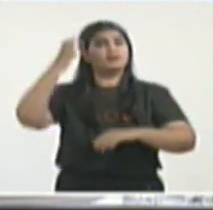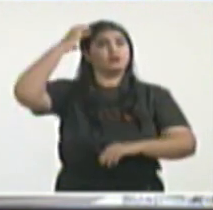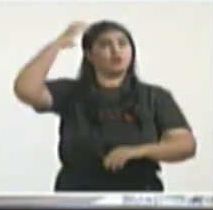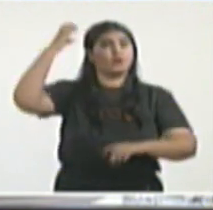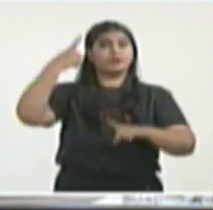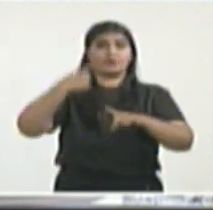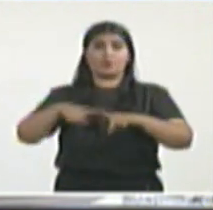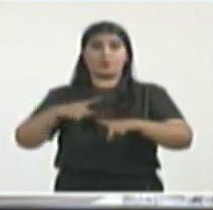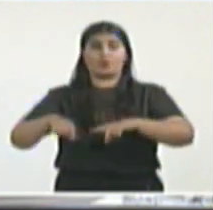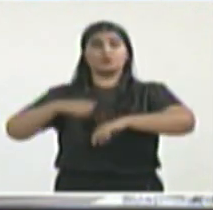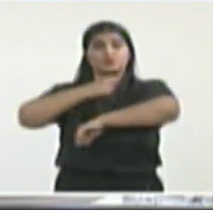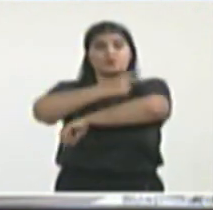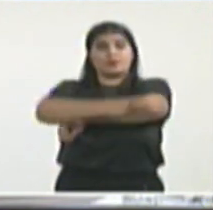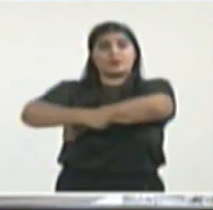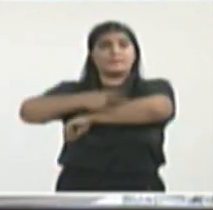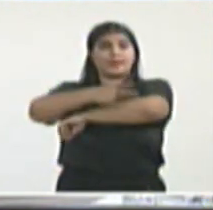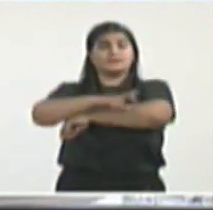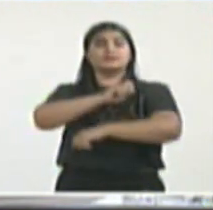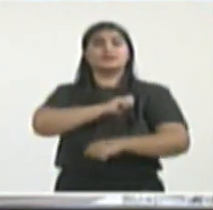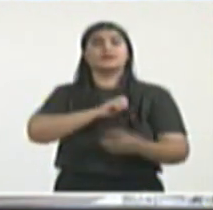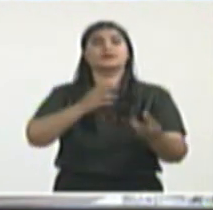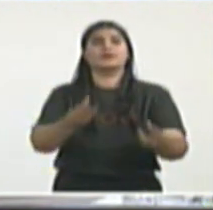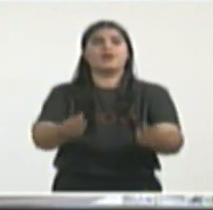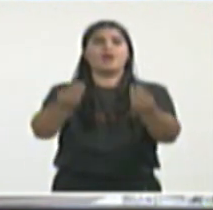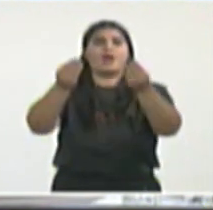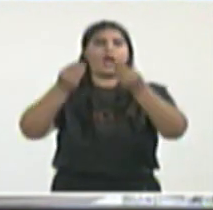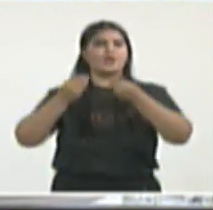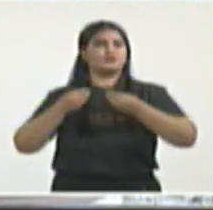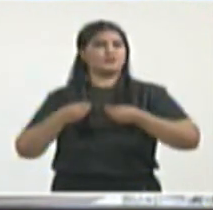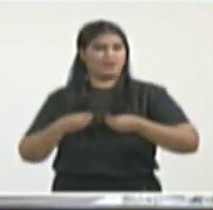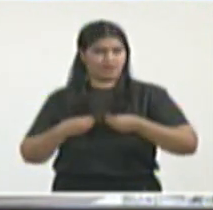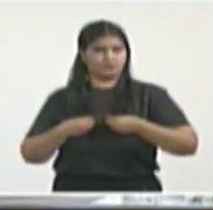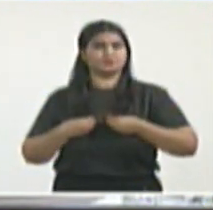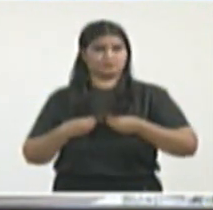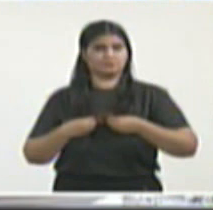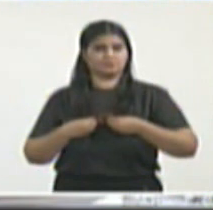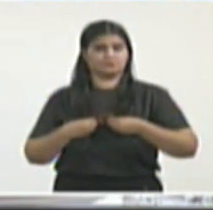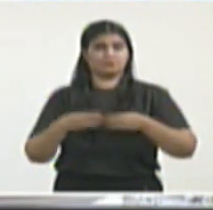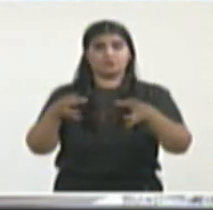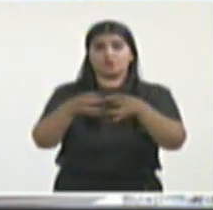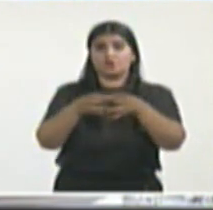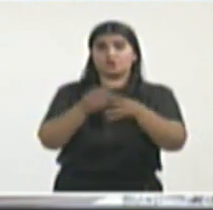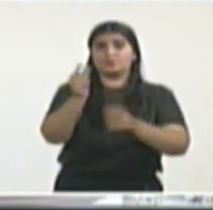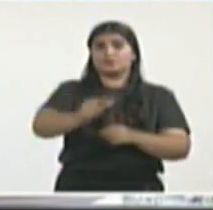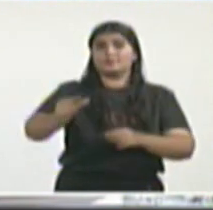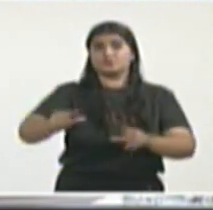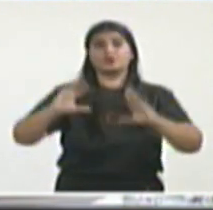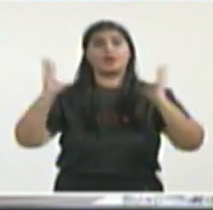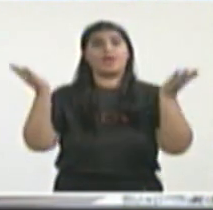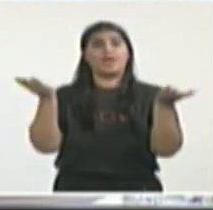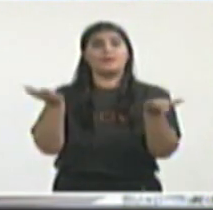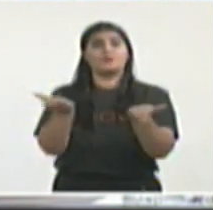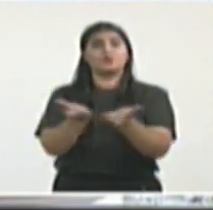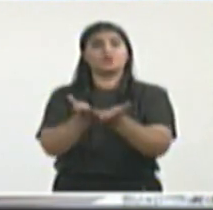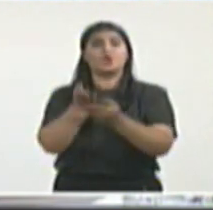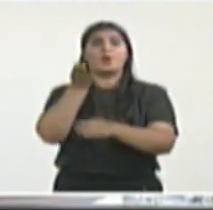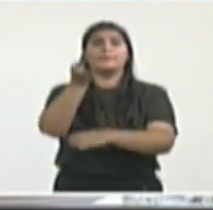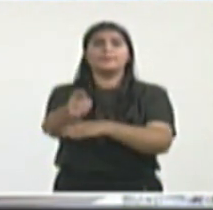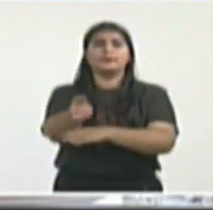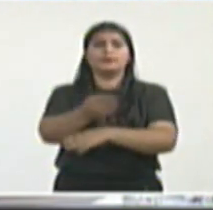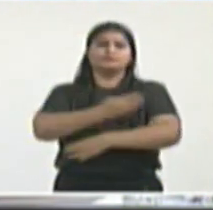internacionales, de grupos de personas, de asociaciones de solidaridad,